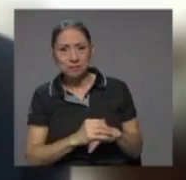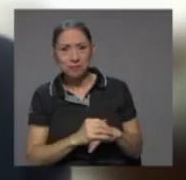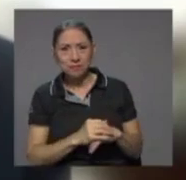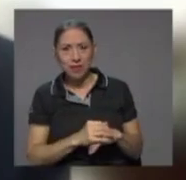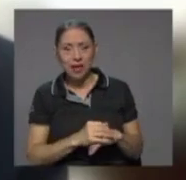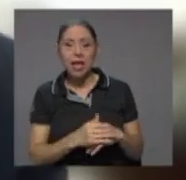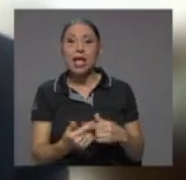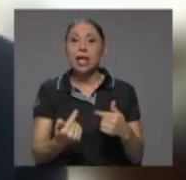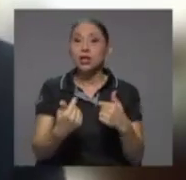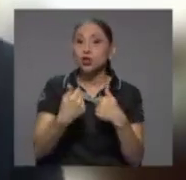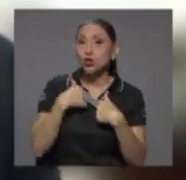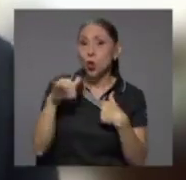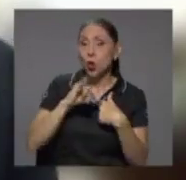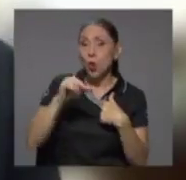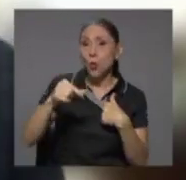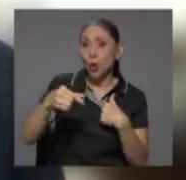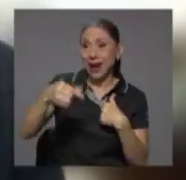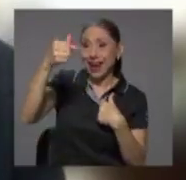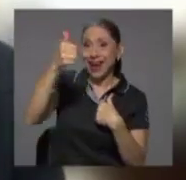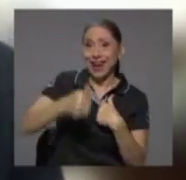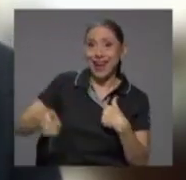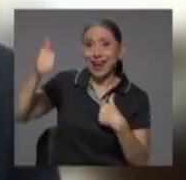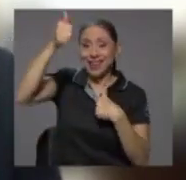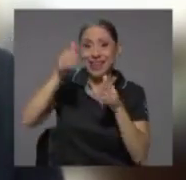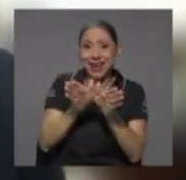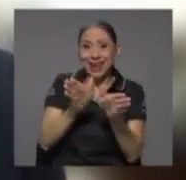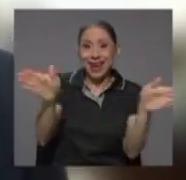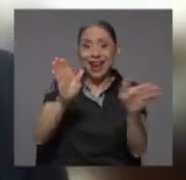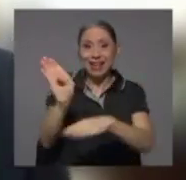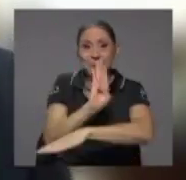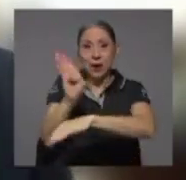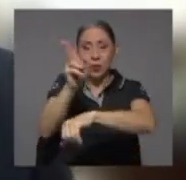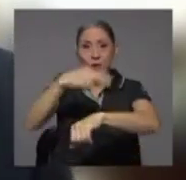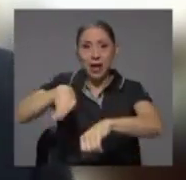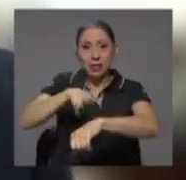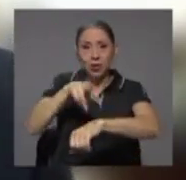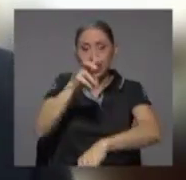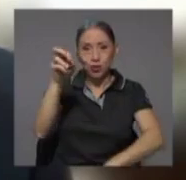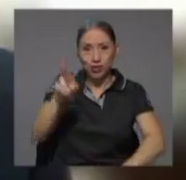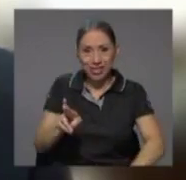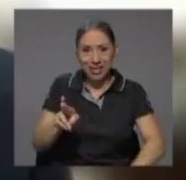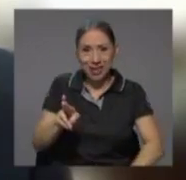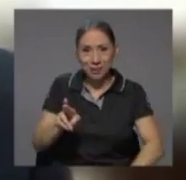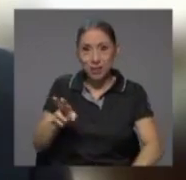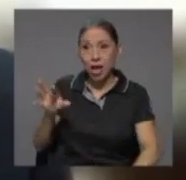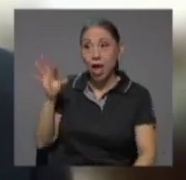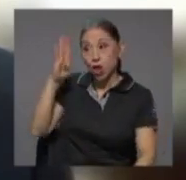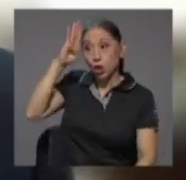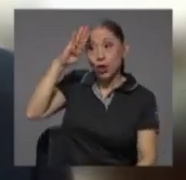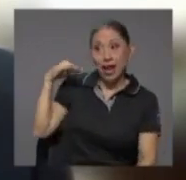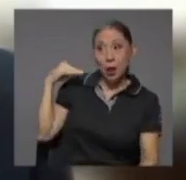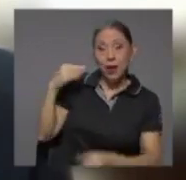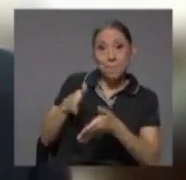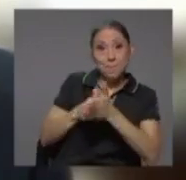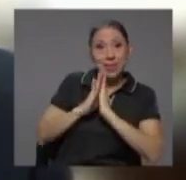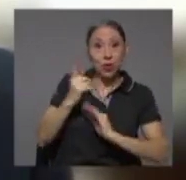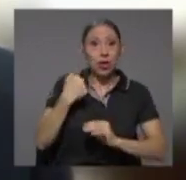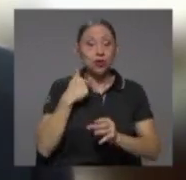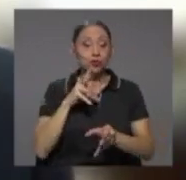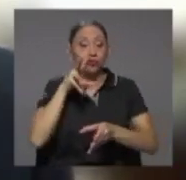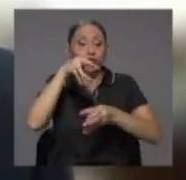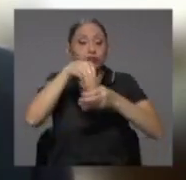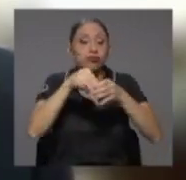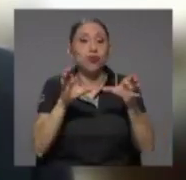estando yo de gerente general del Banco Nacional de Costa Rica, doña Laura me pidió integrar una comisión